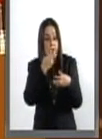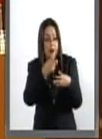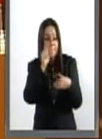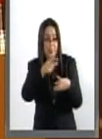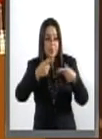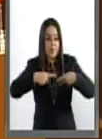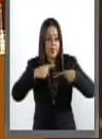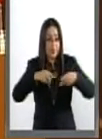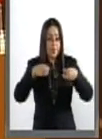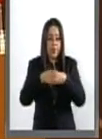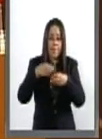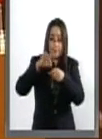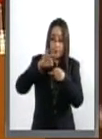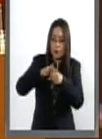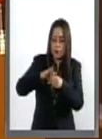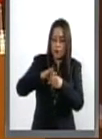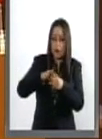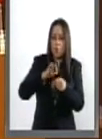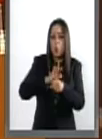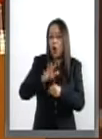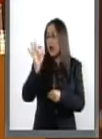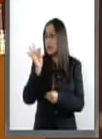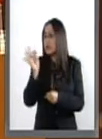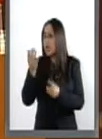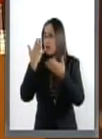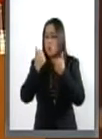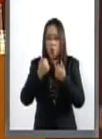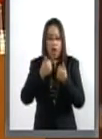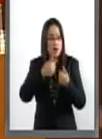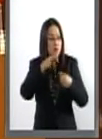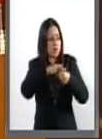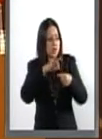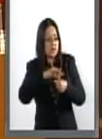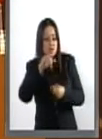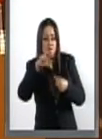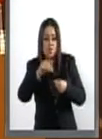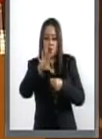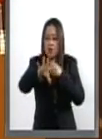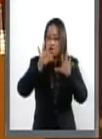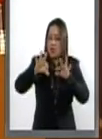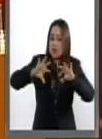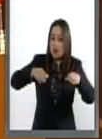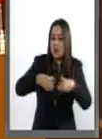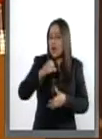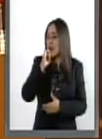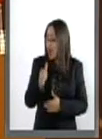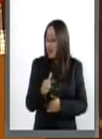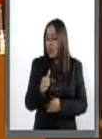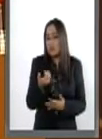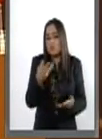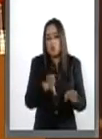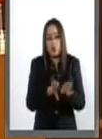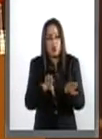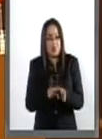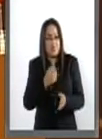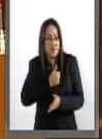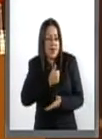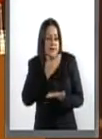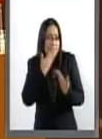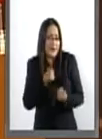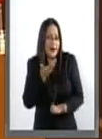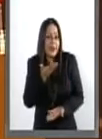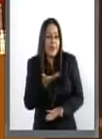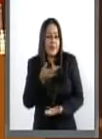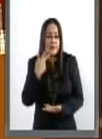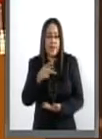mismos ciudadanos que votaron como los que no se sintieron representados por ninguna de las opciones políticas existentes. Y a pesar de ello, se